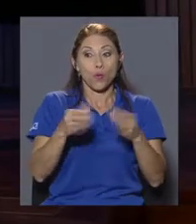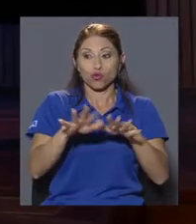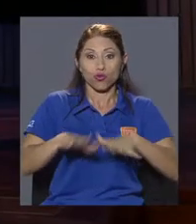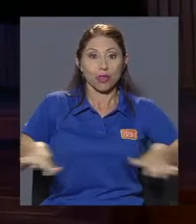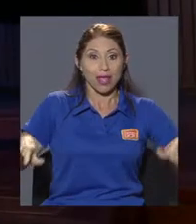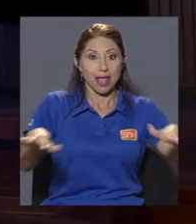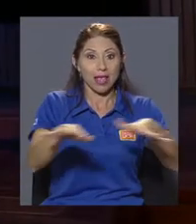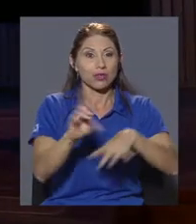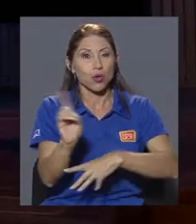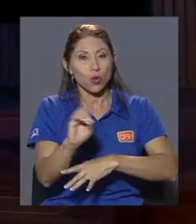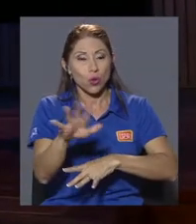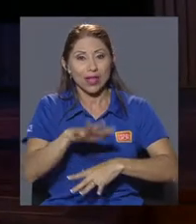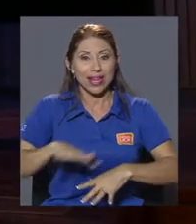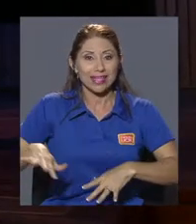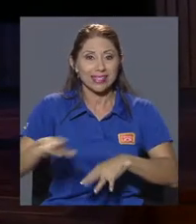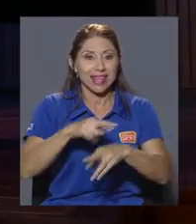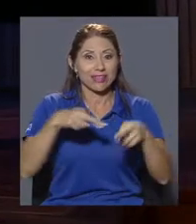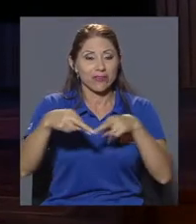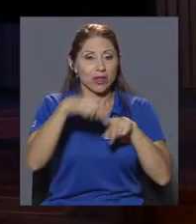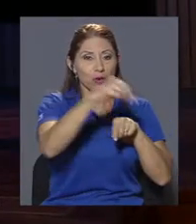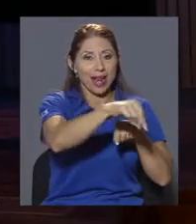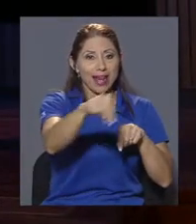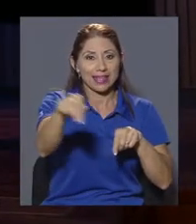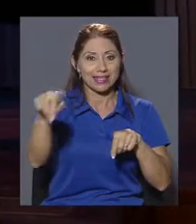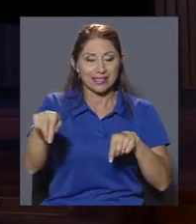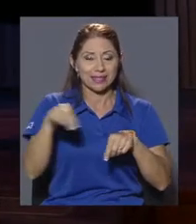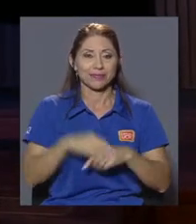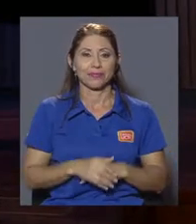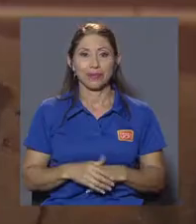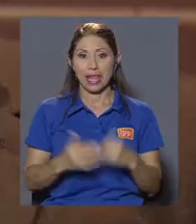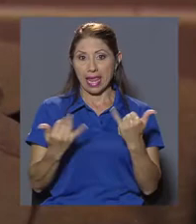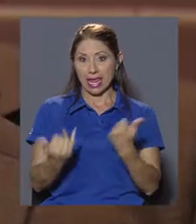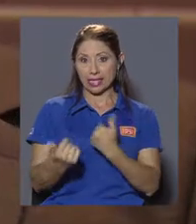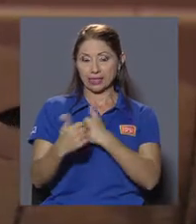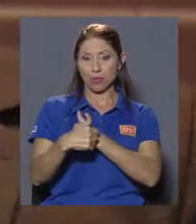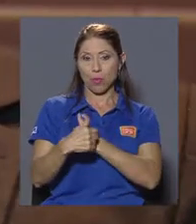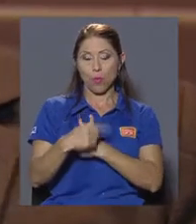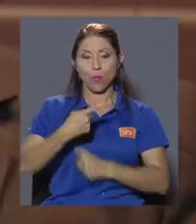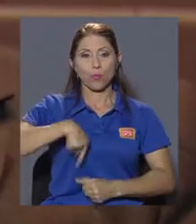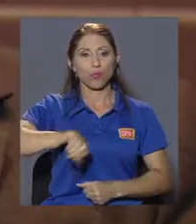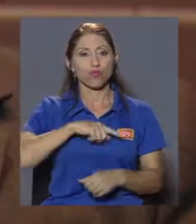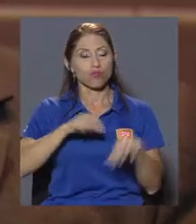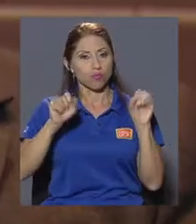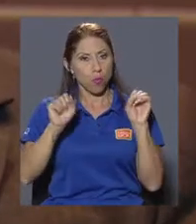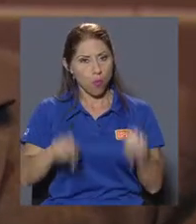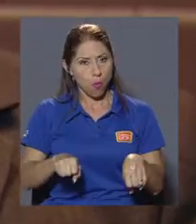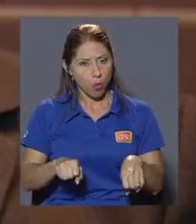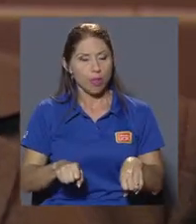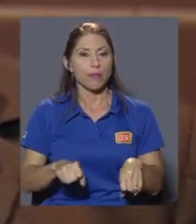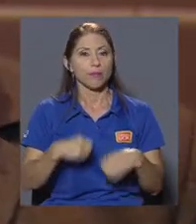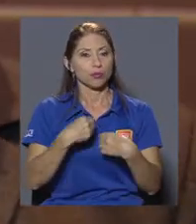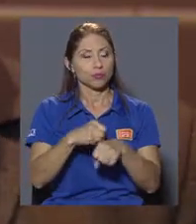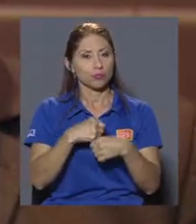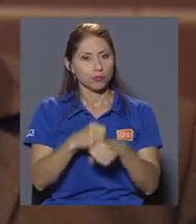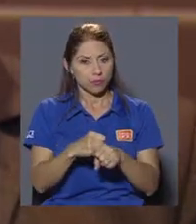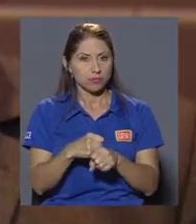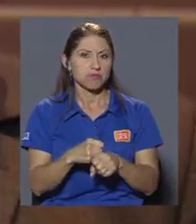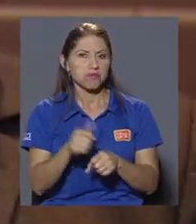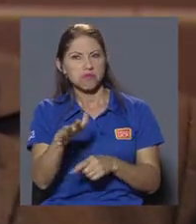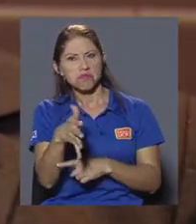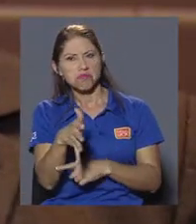momento, estar realizando